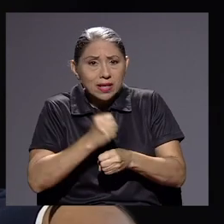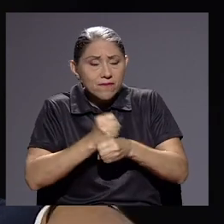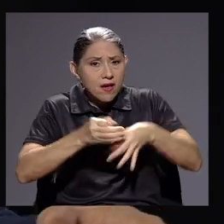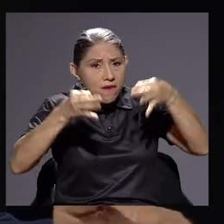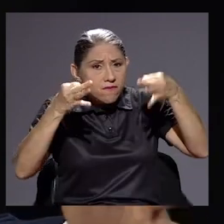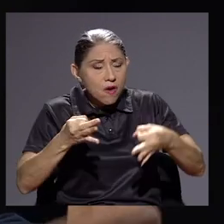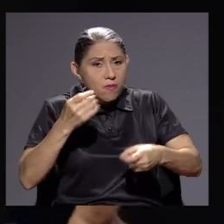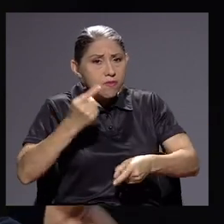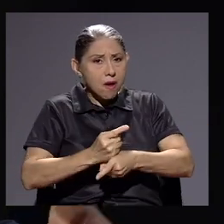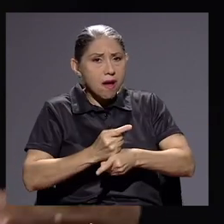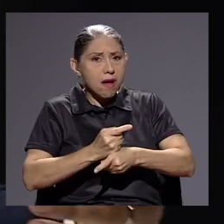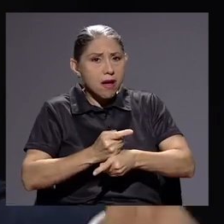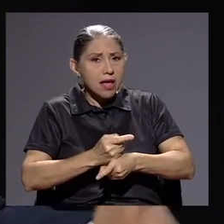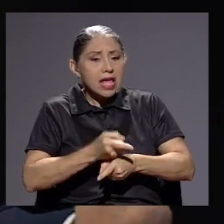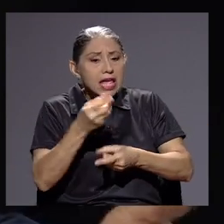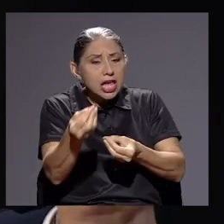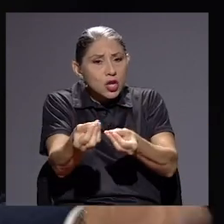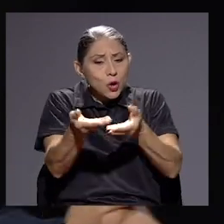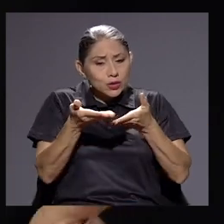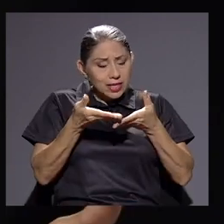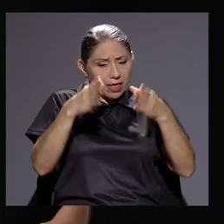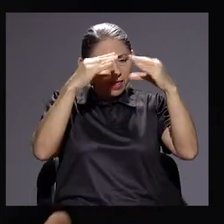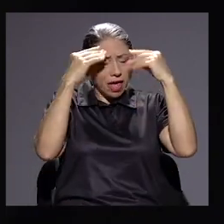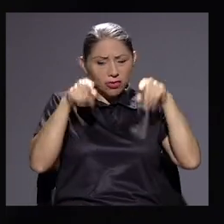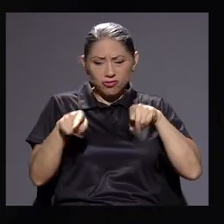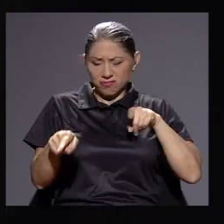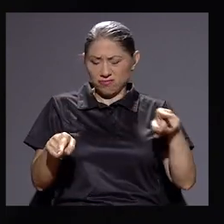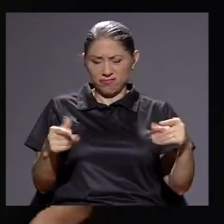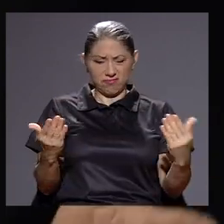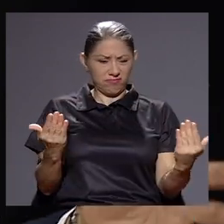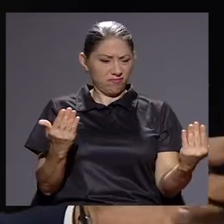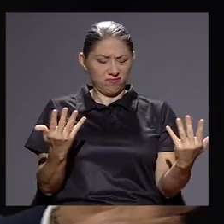trabajo y nos presenta datos que son incoherentes,